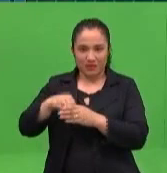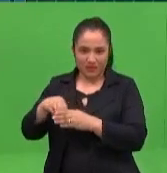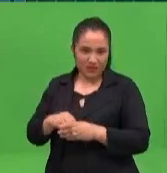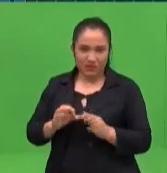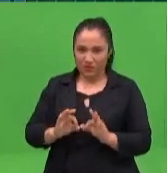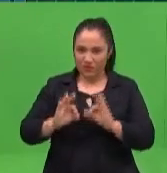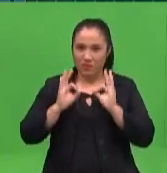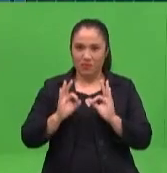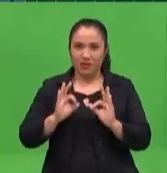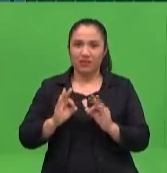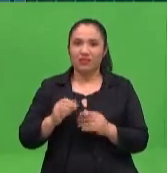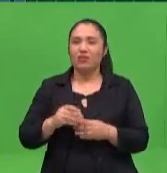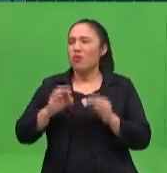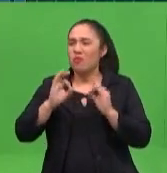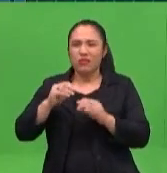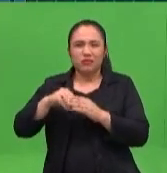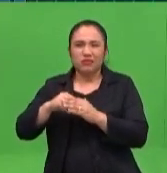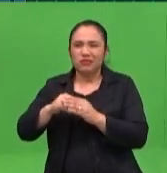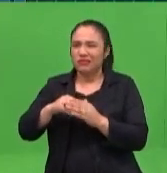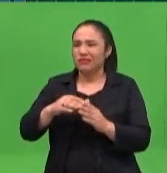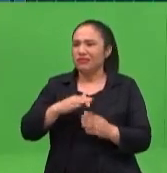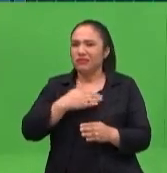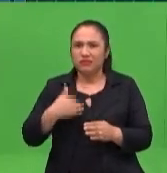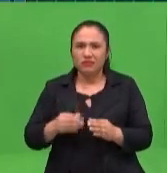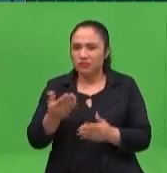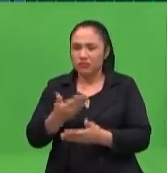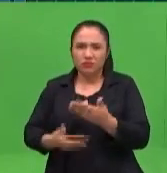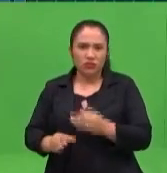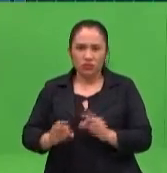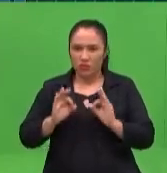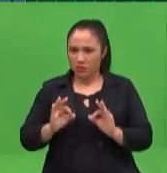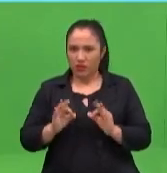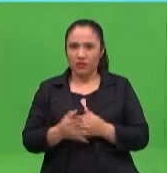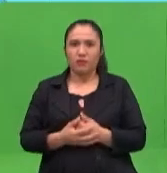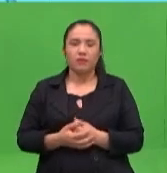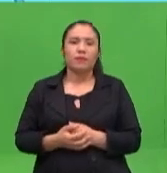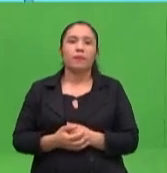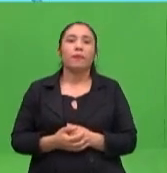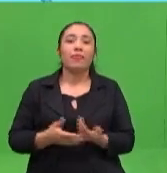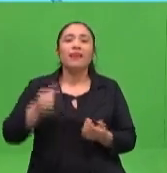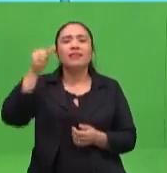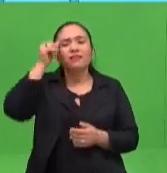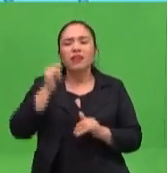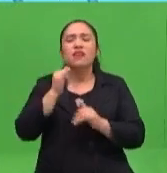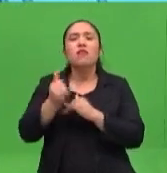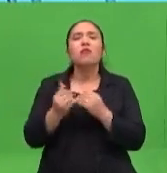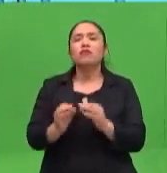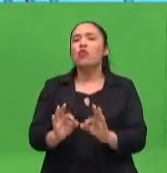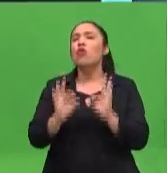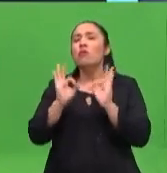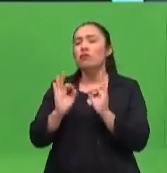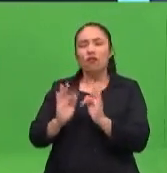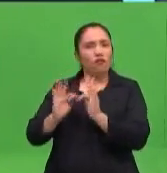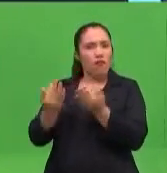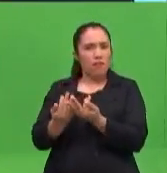ir construyendo todos juntos. O sea, hablamos de una sección para la familia. Así mismo. ¿Cómo diferenciamos? ¿Por niveles